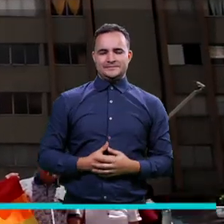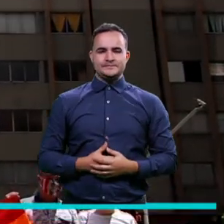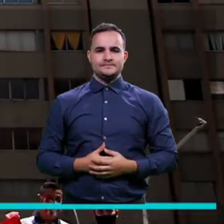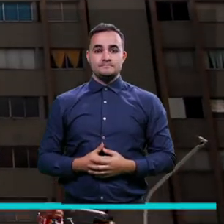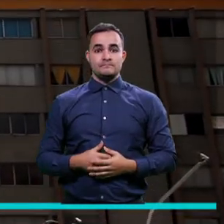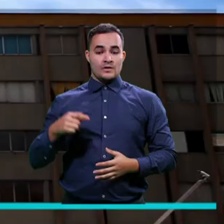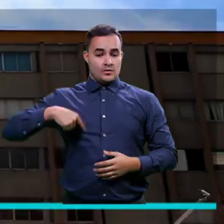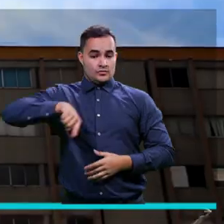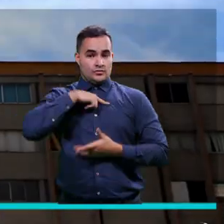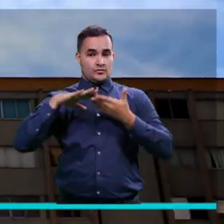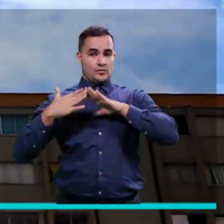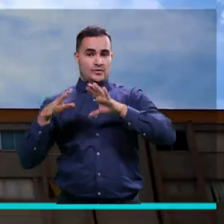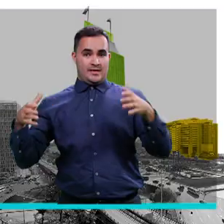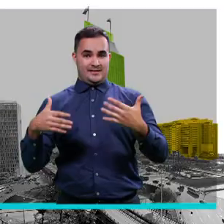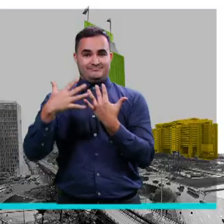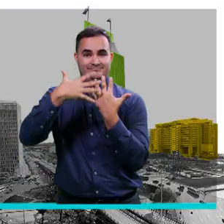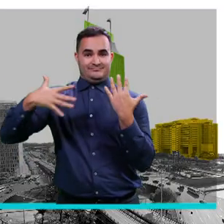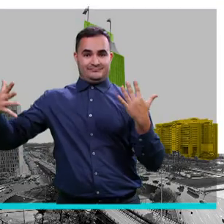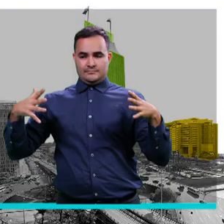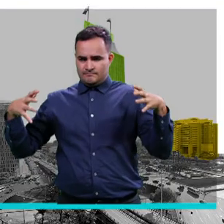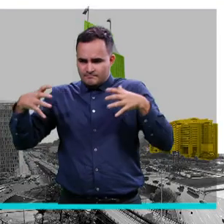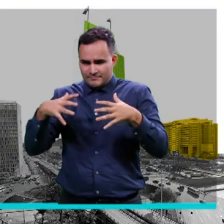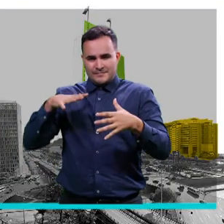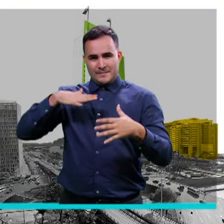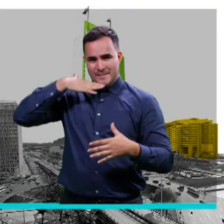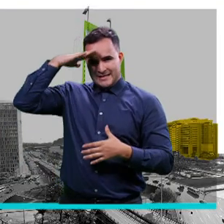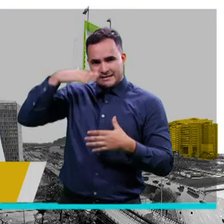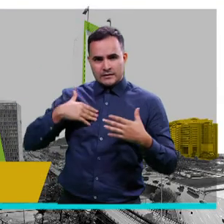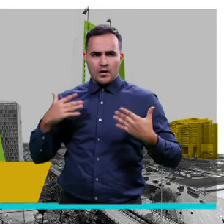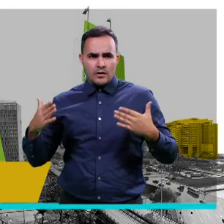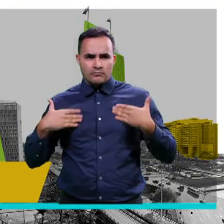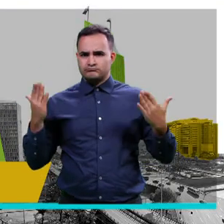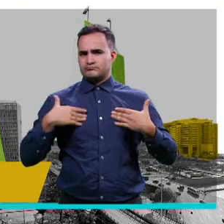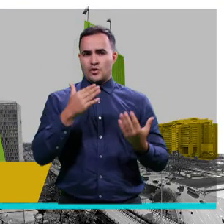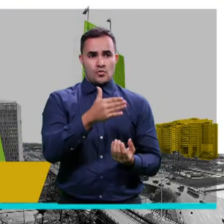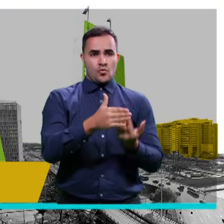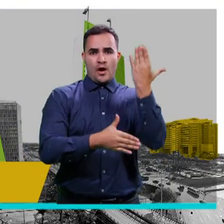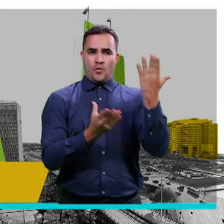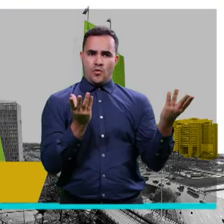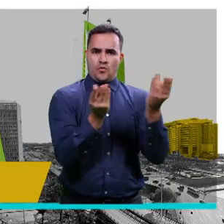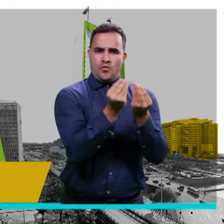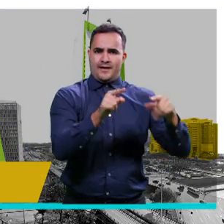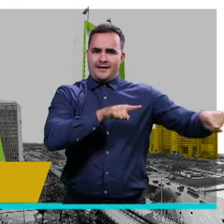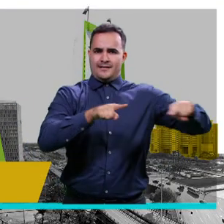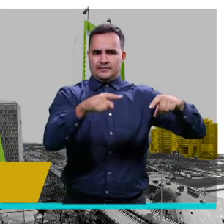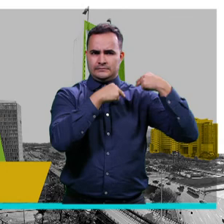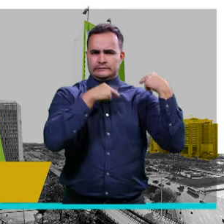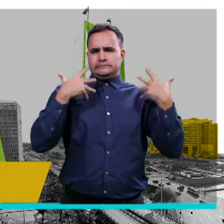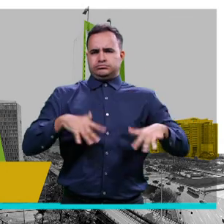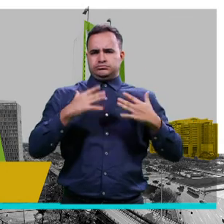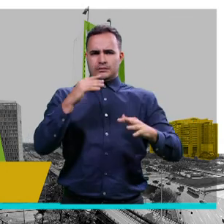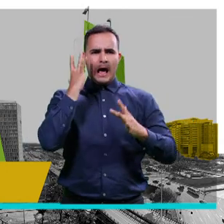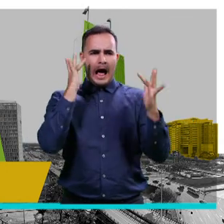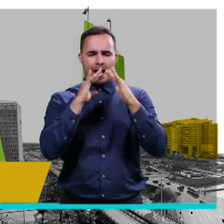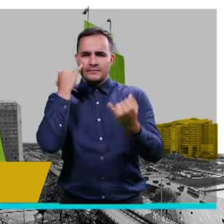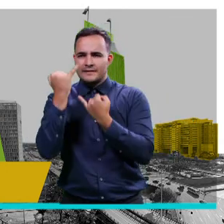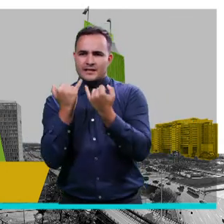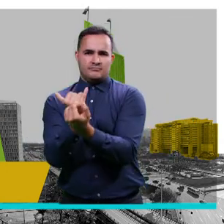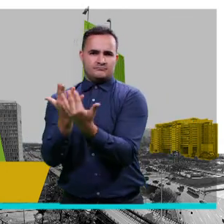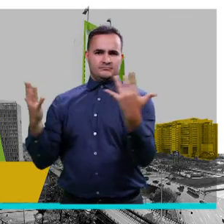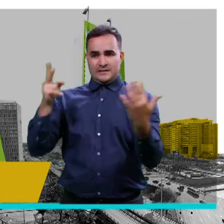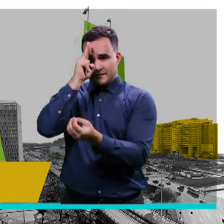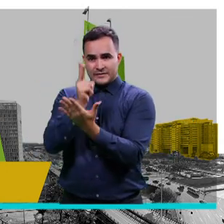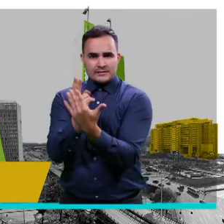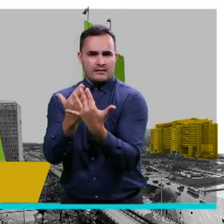la población LGBTIQ de Medellín, tener una gerencia para las diversidades sexuales e identidades de género es un logro